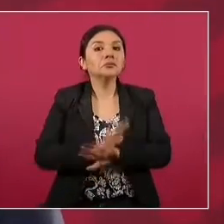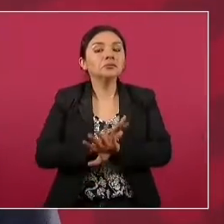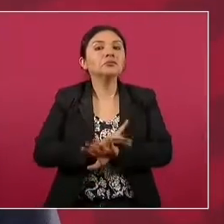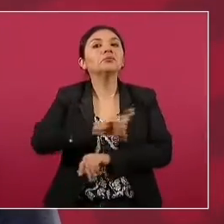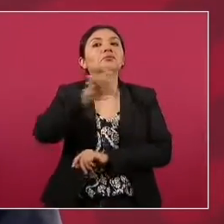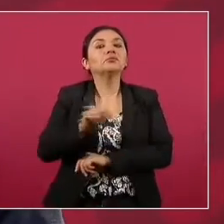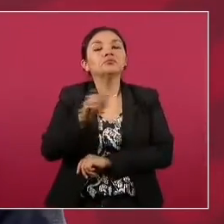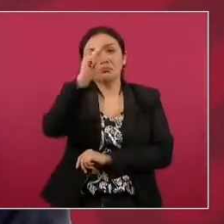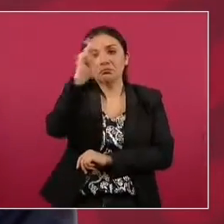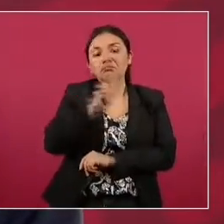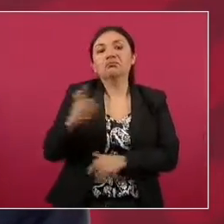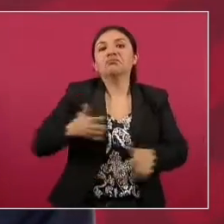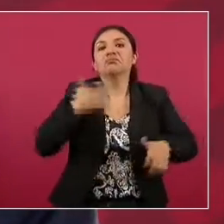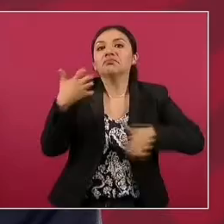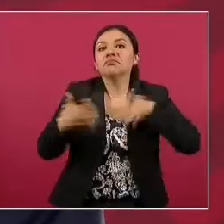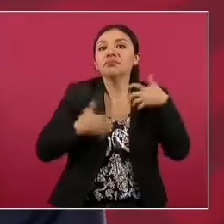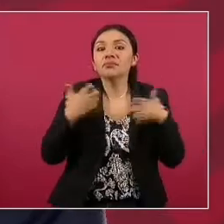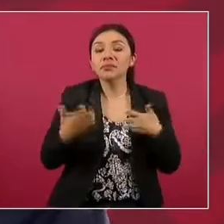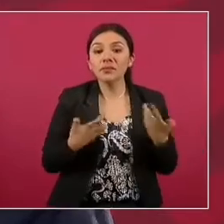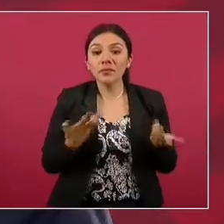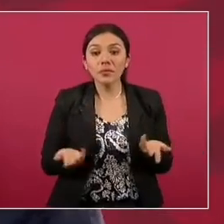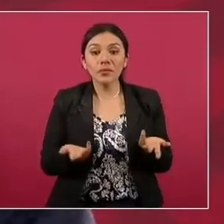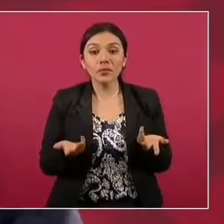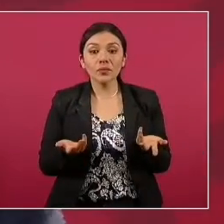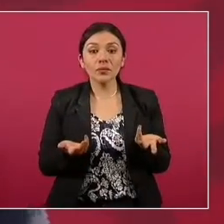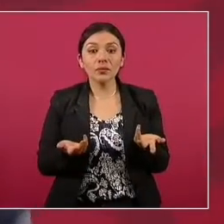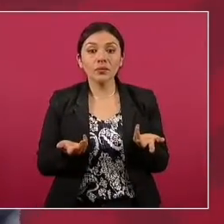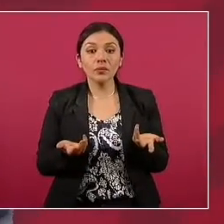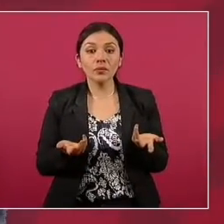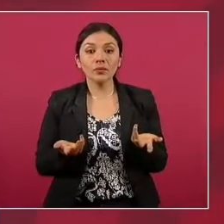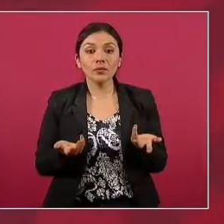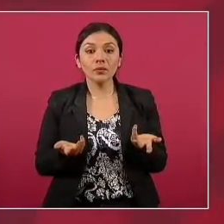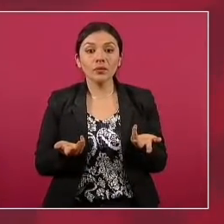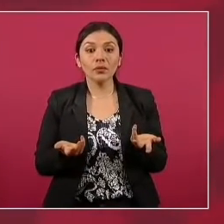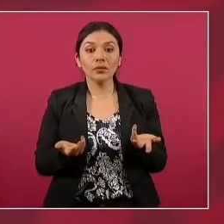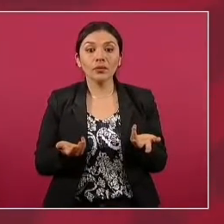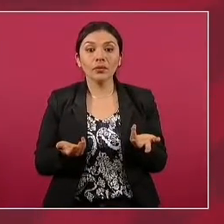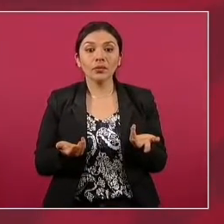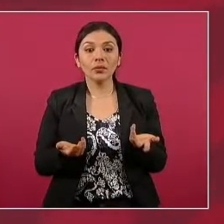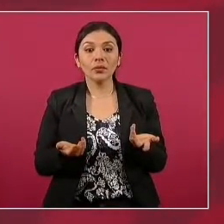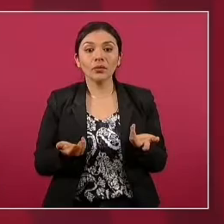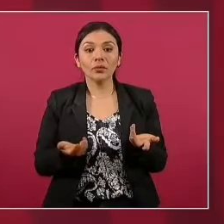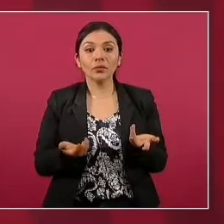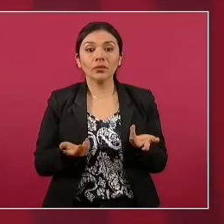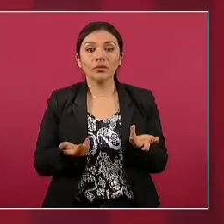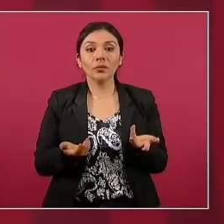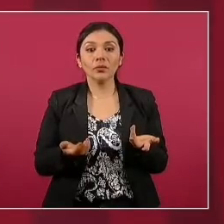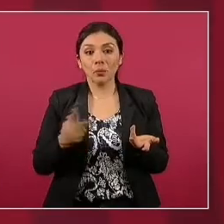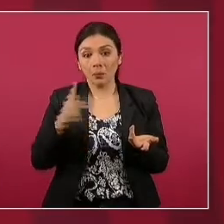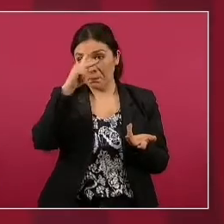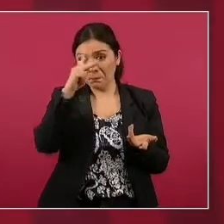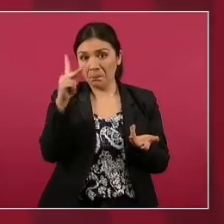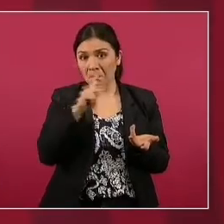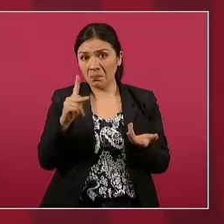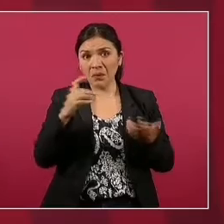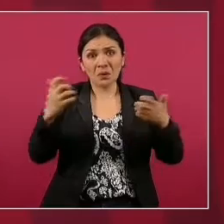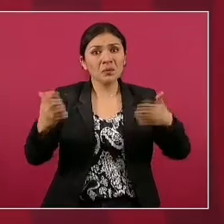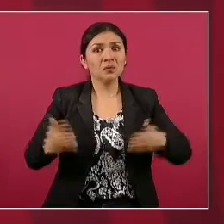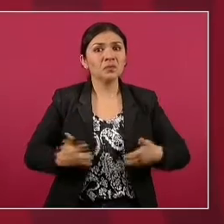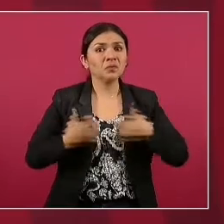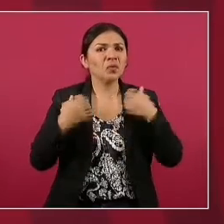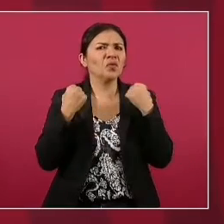y se lanzan muy fuerte